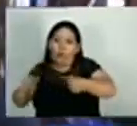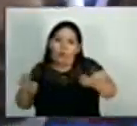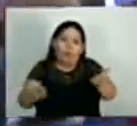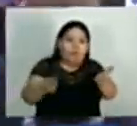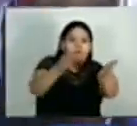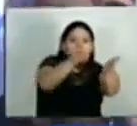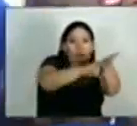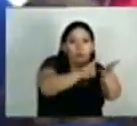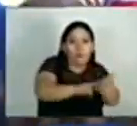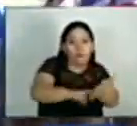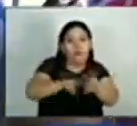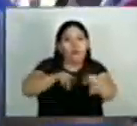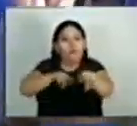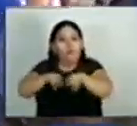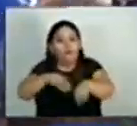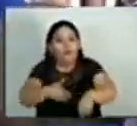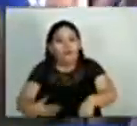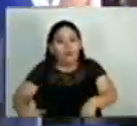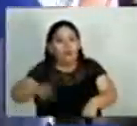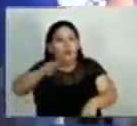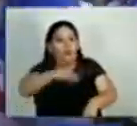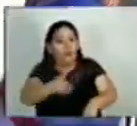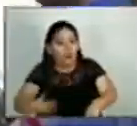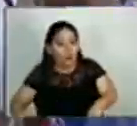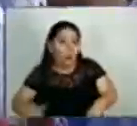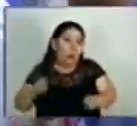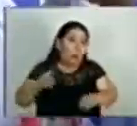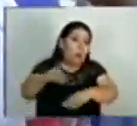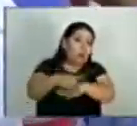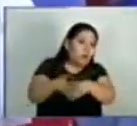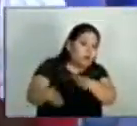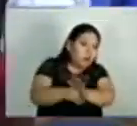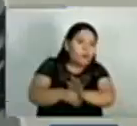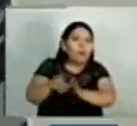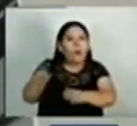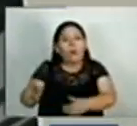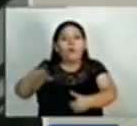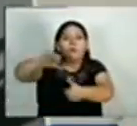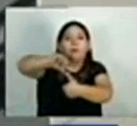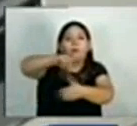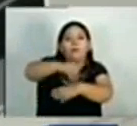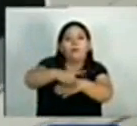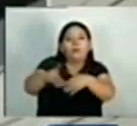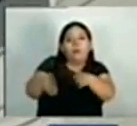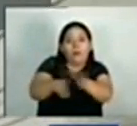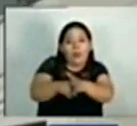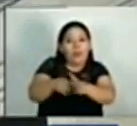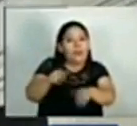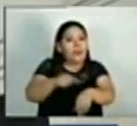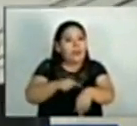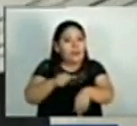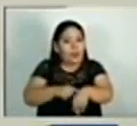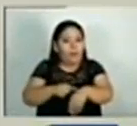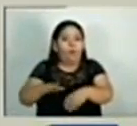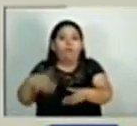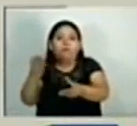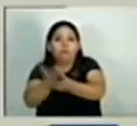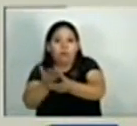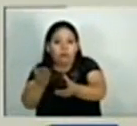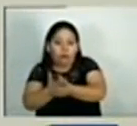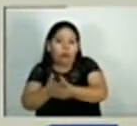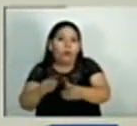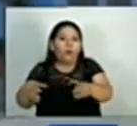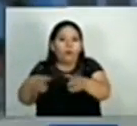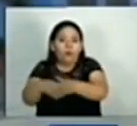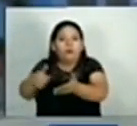aspirantes a la presidencia, a diputaciones de la Asamblea Legislativa y Parlamento Centroamericano. Mientras que el tiempo para presentar la solicitud de los